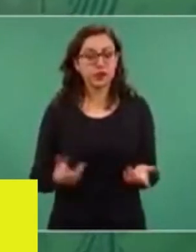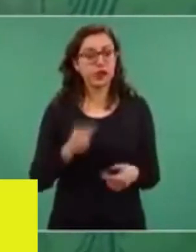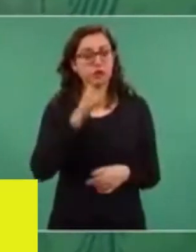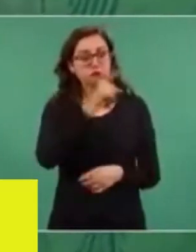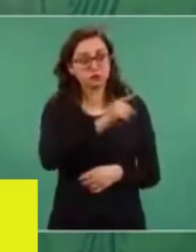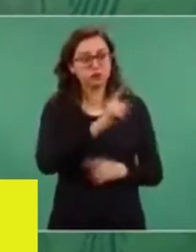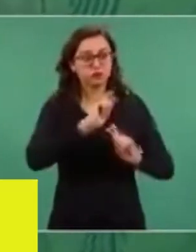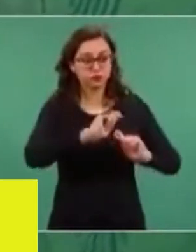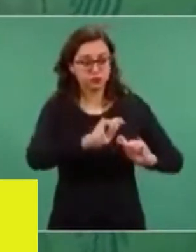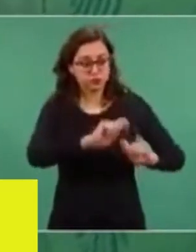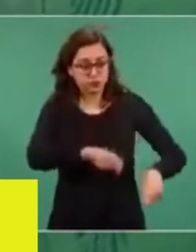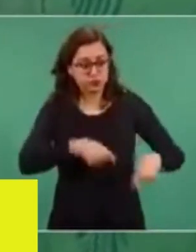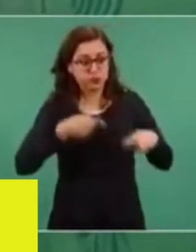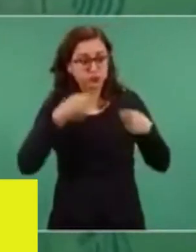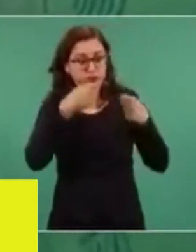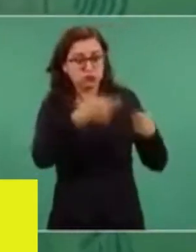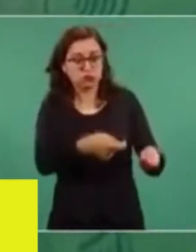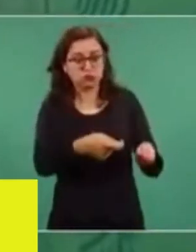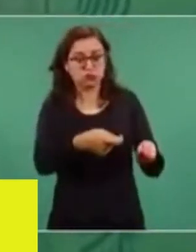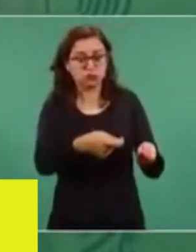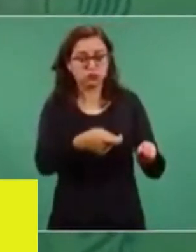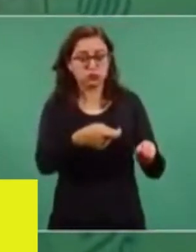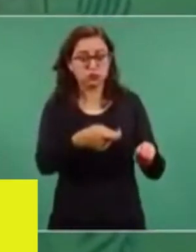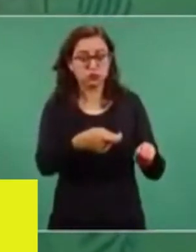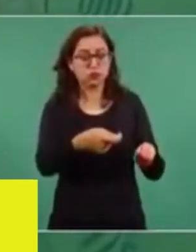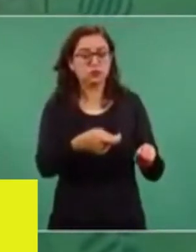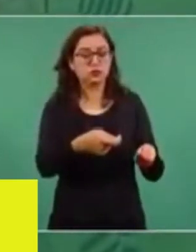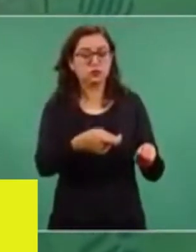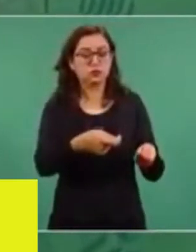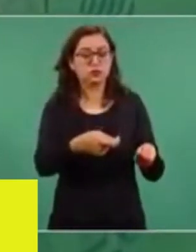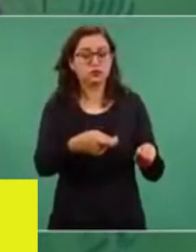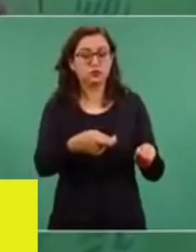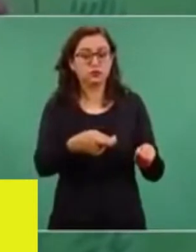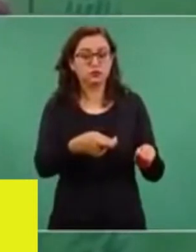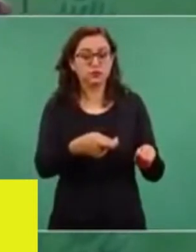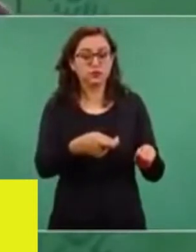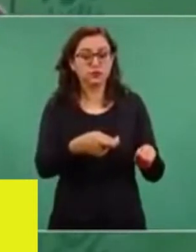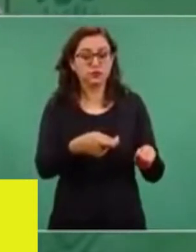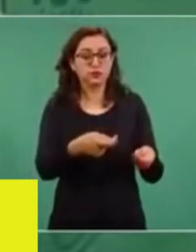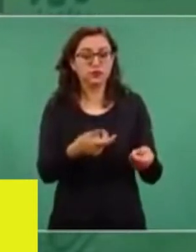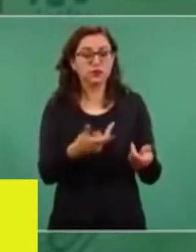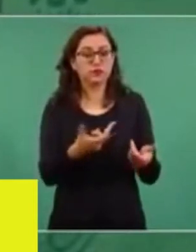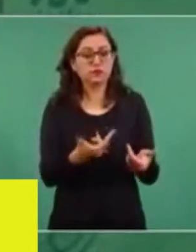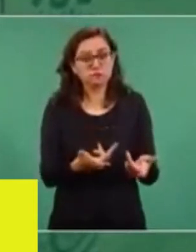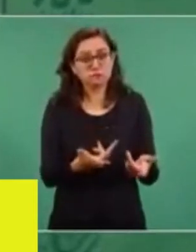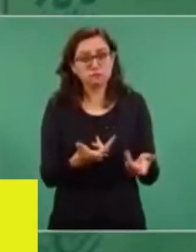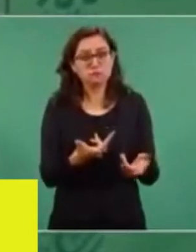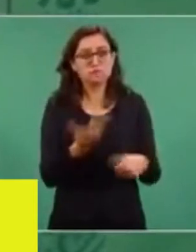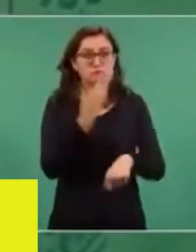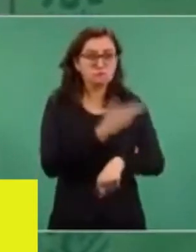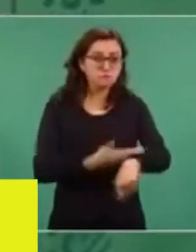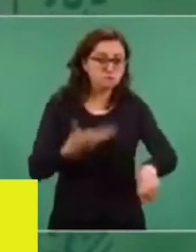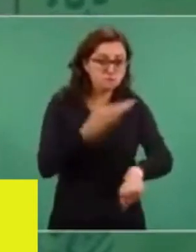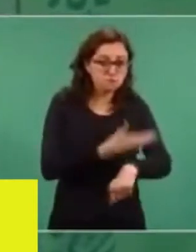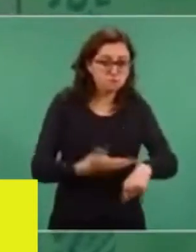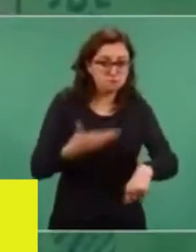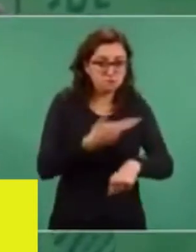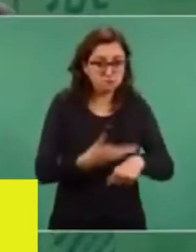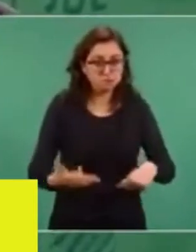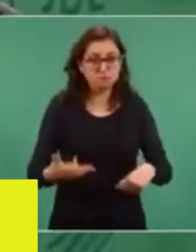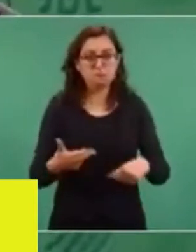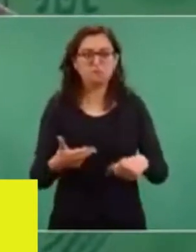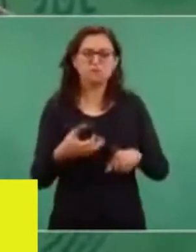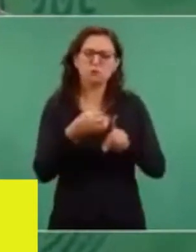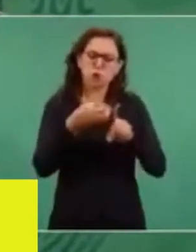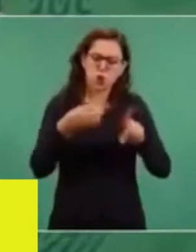con tranquilidad,